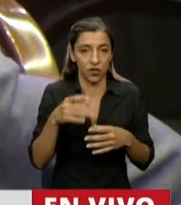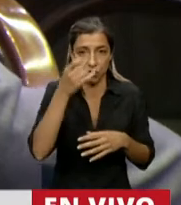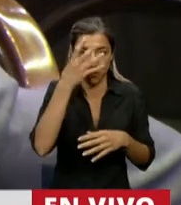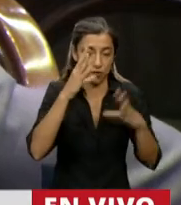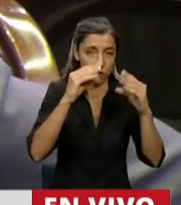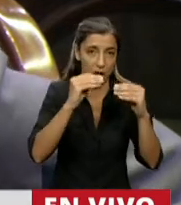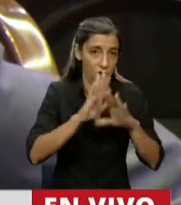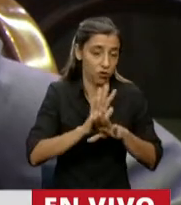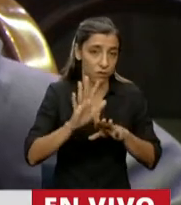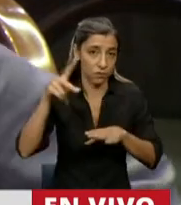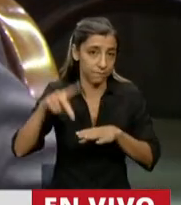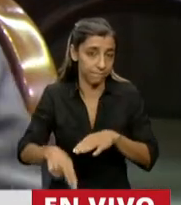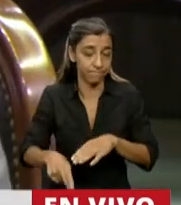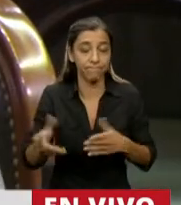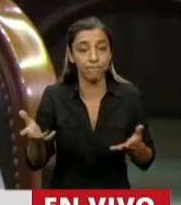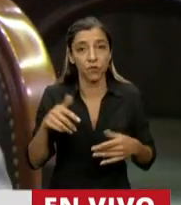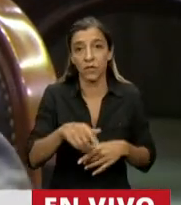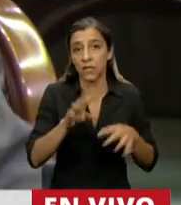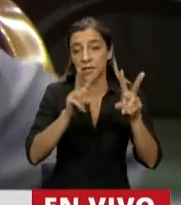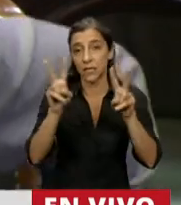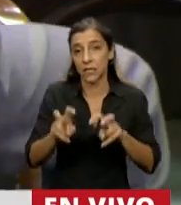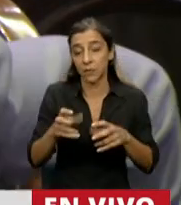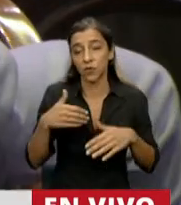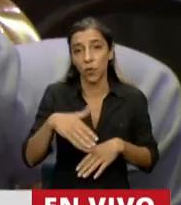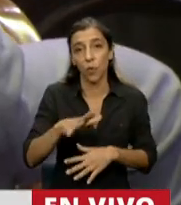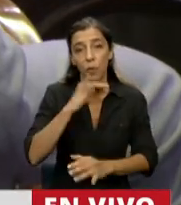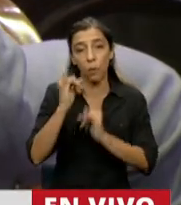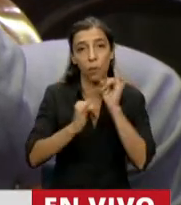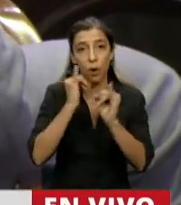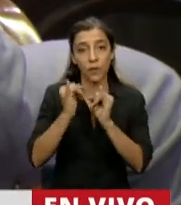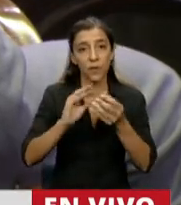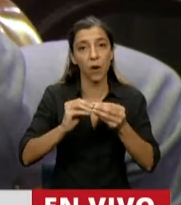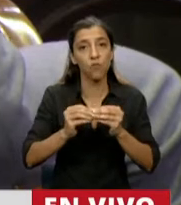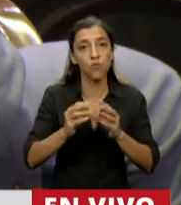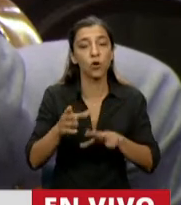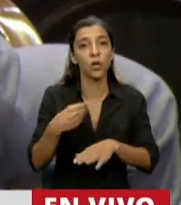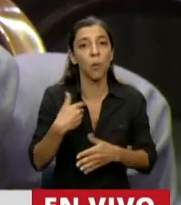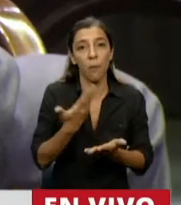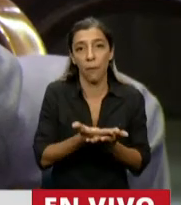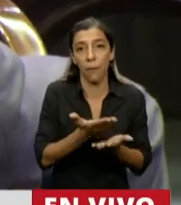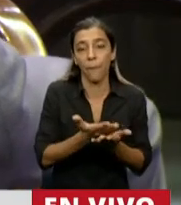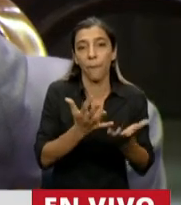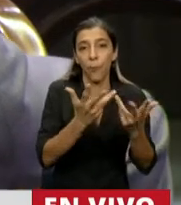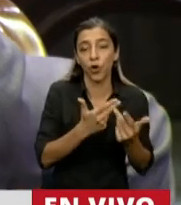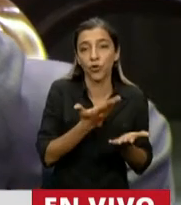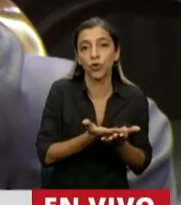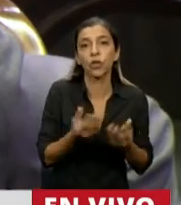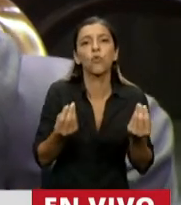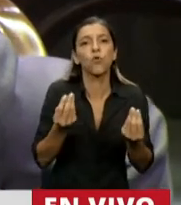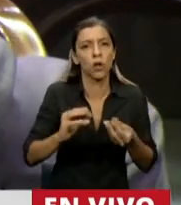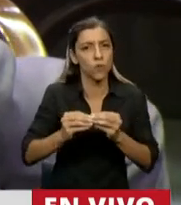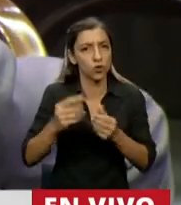y estando en tratamiento este tema, voy a explicar las razones que motivaron a la presentación del presente proyecto